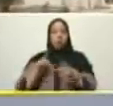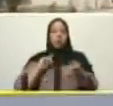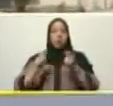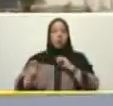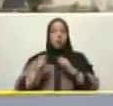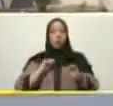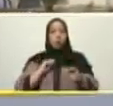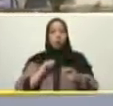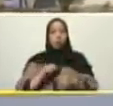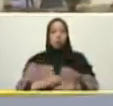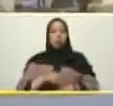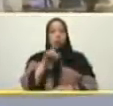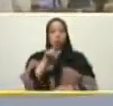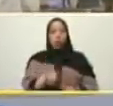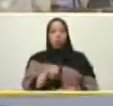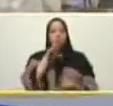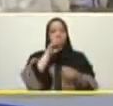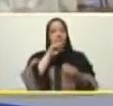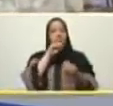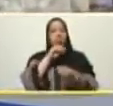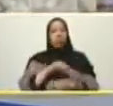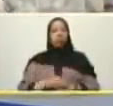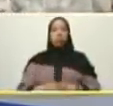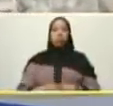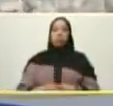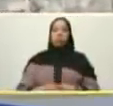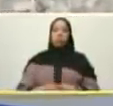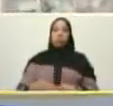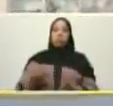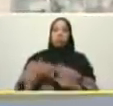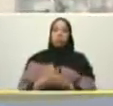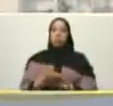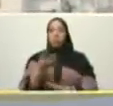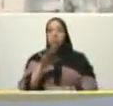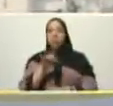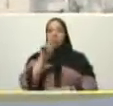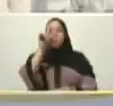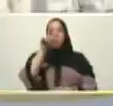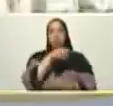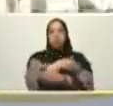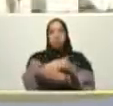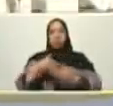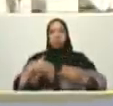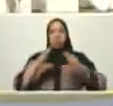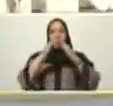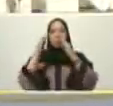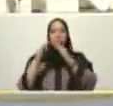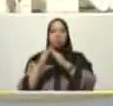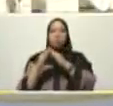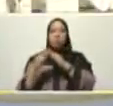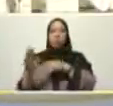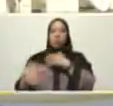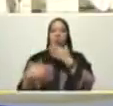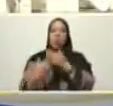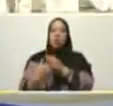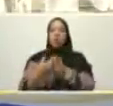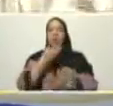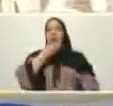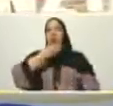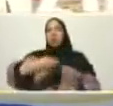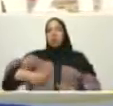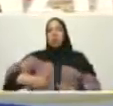estamos hablando de por lo menos un millón doscientos mil viviendas más hasta diciembre